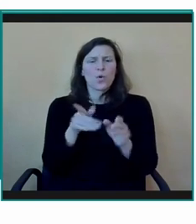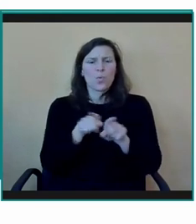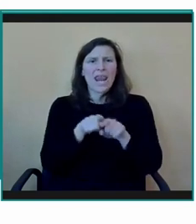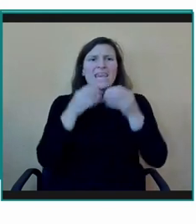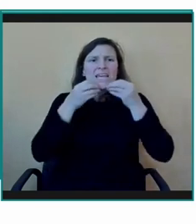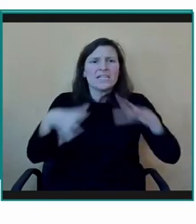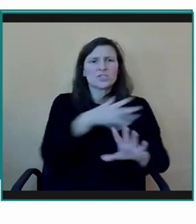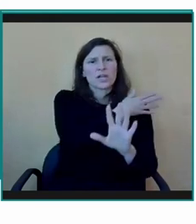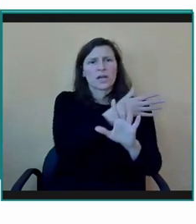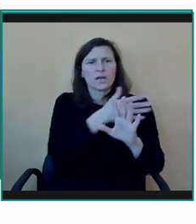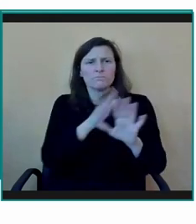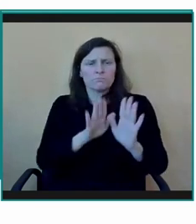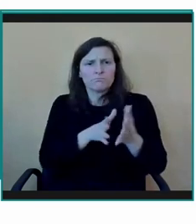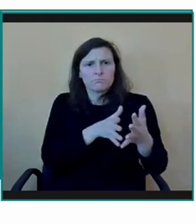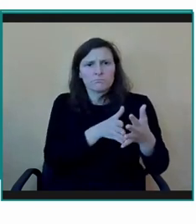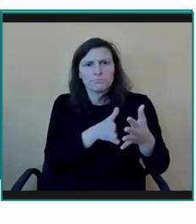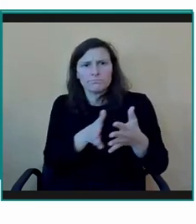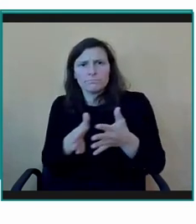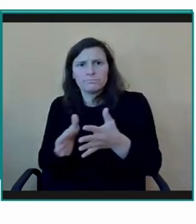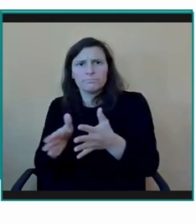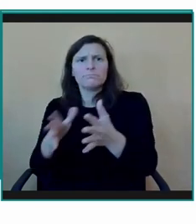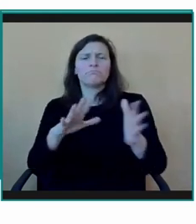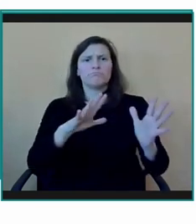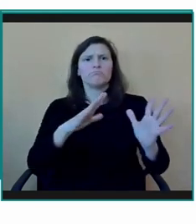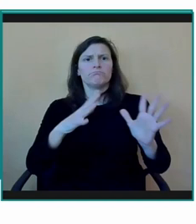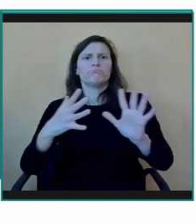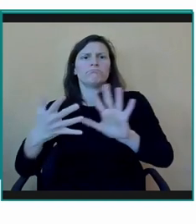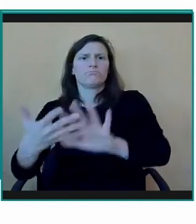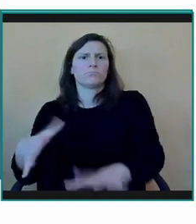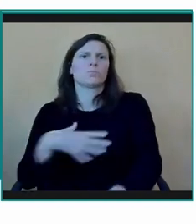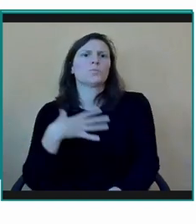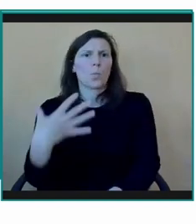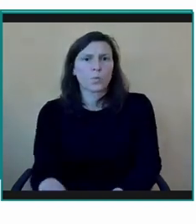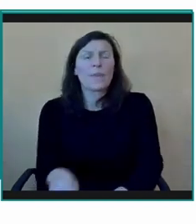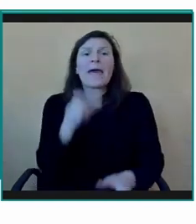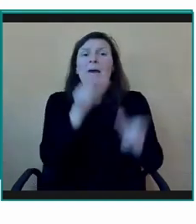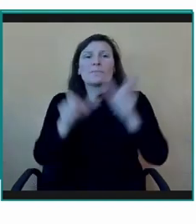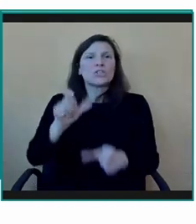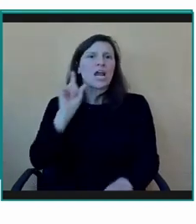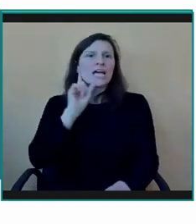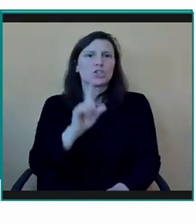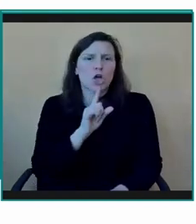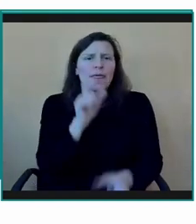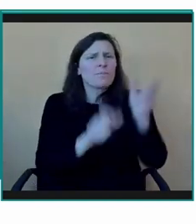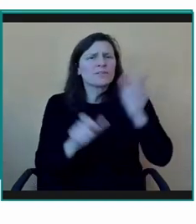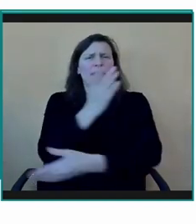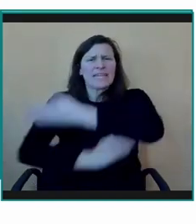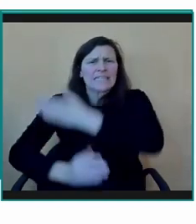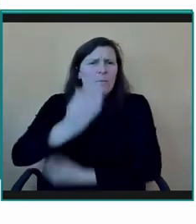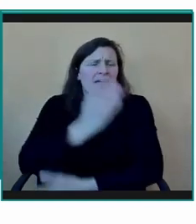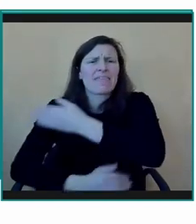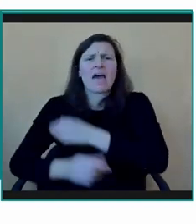personas sordas, donde las personas con discapacidad, donde las personas migrantes, personas gays,